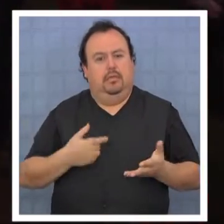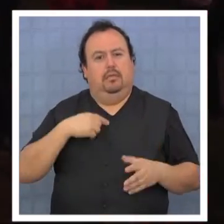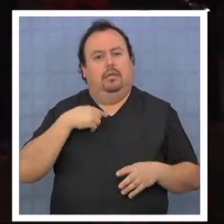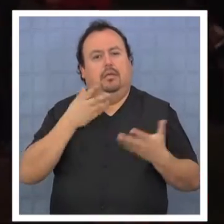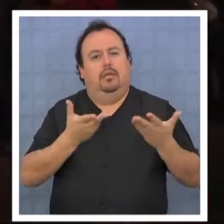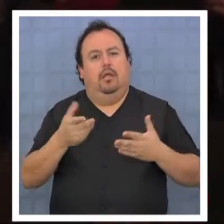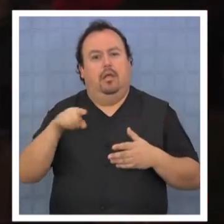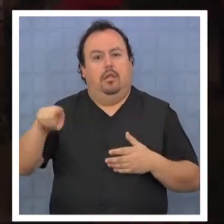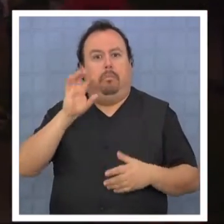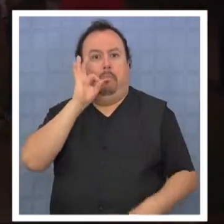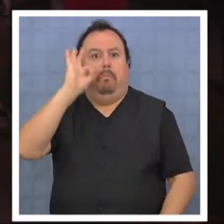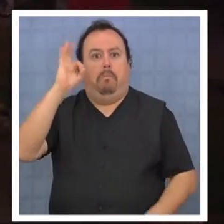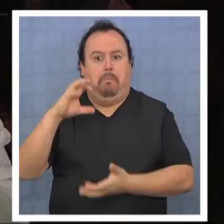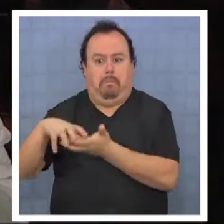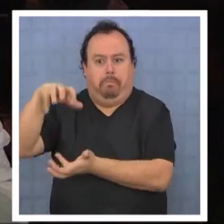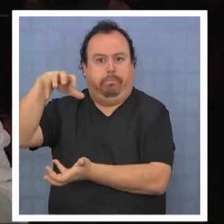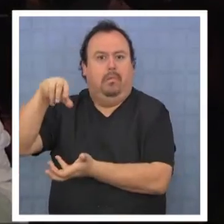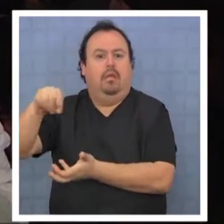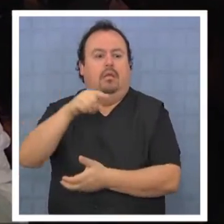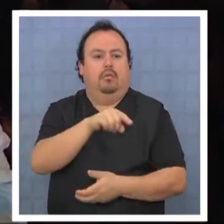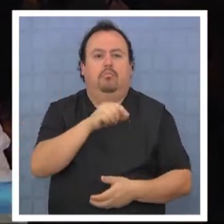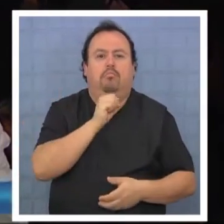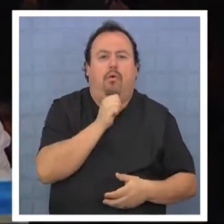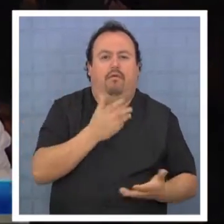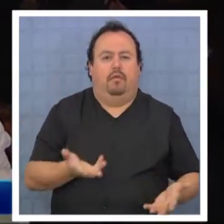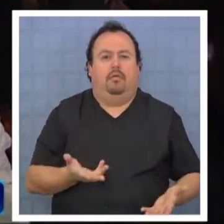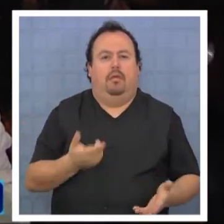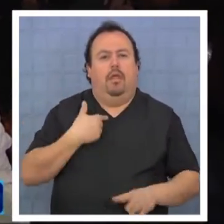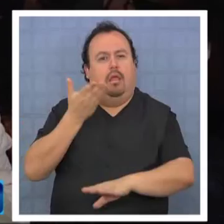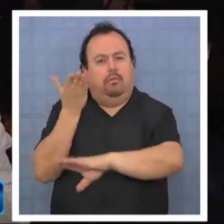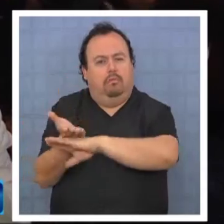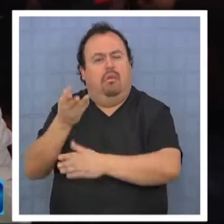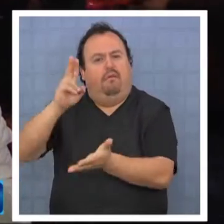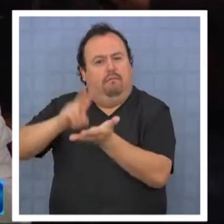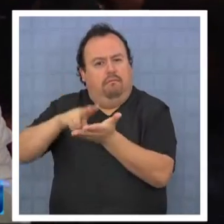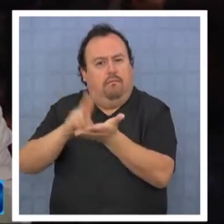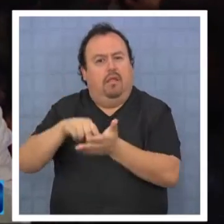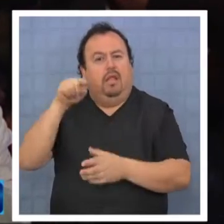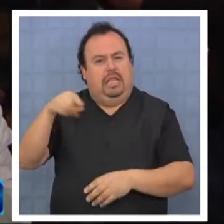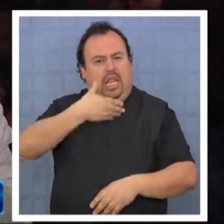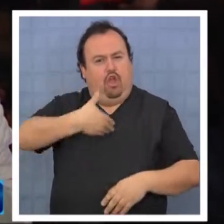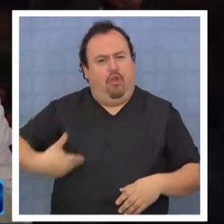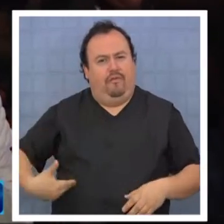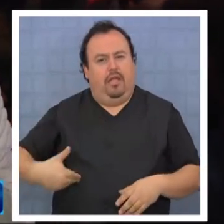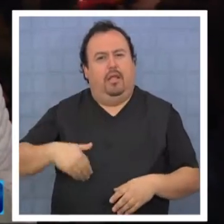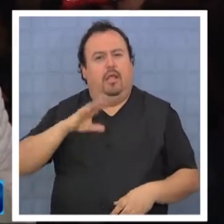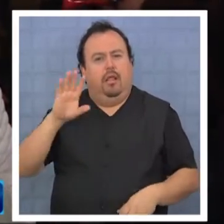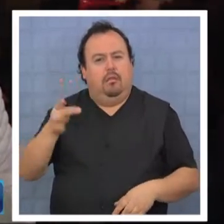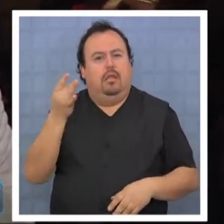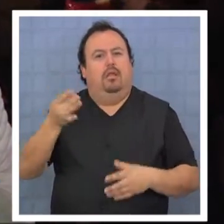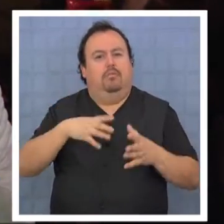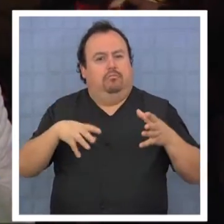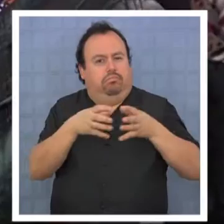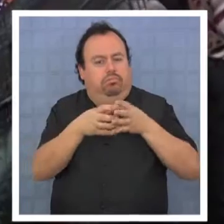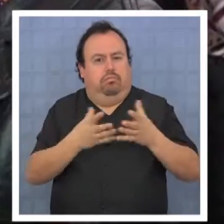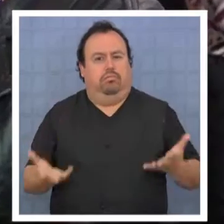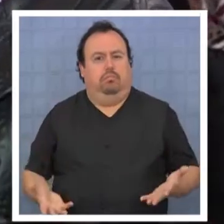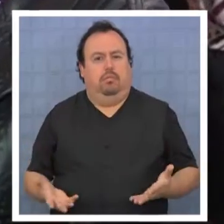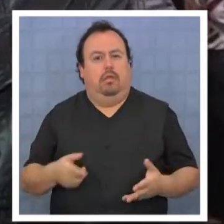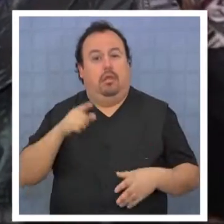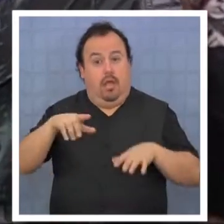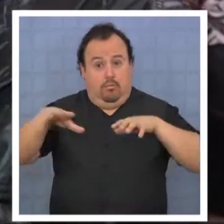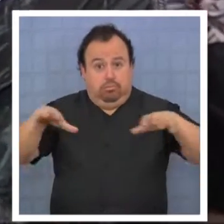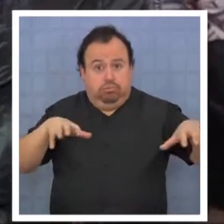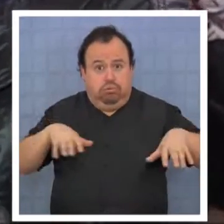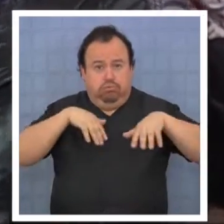se enriquezcan cada día más unos pocos. Porque muchos que queremos una petición real, que se gobierne y se elegirle para las grandes mayorías. Una